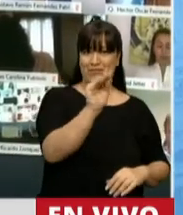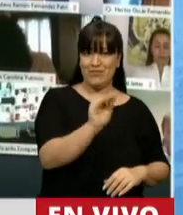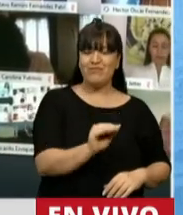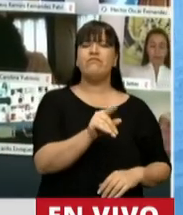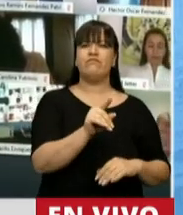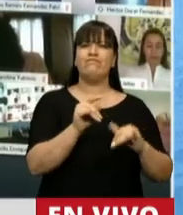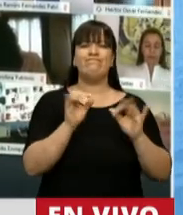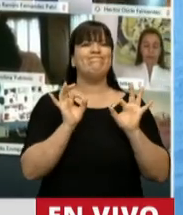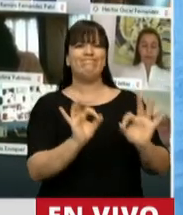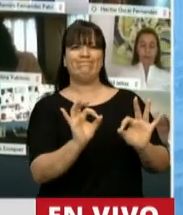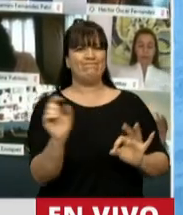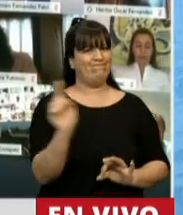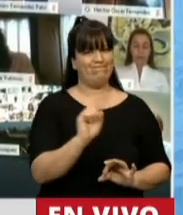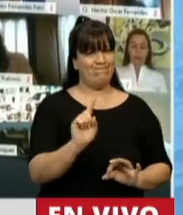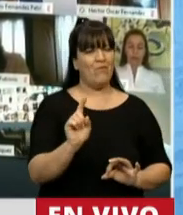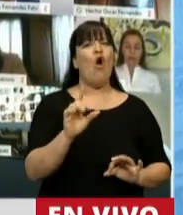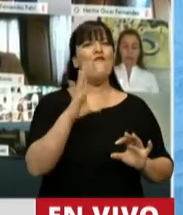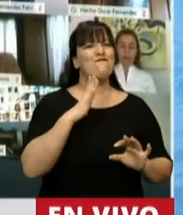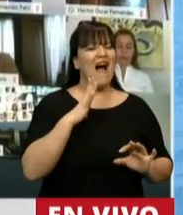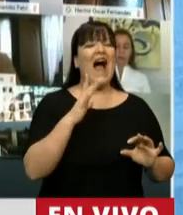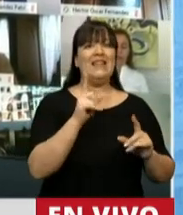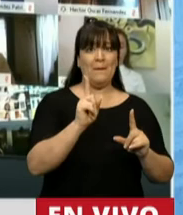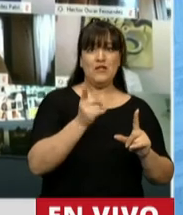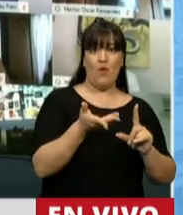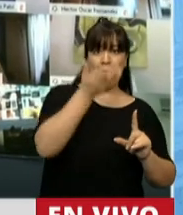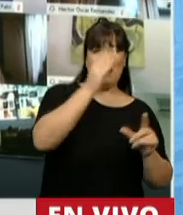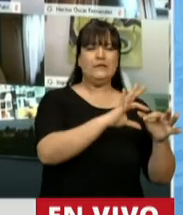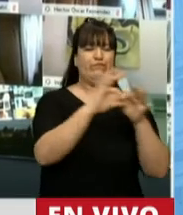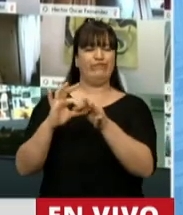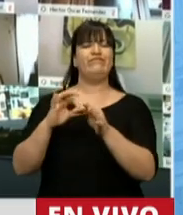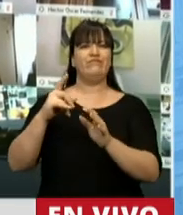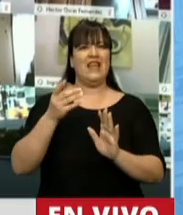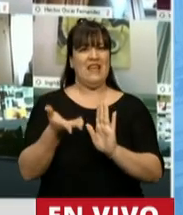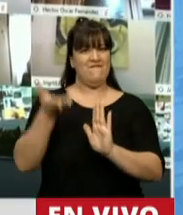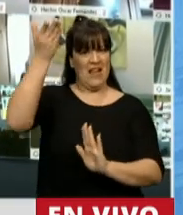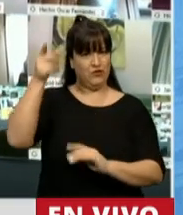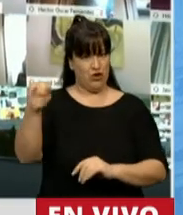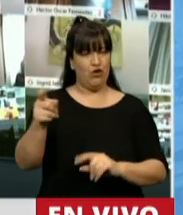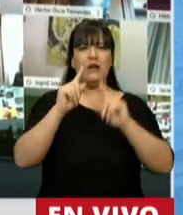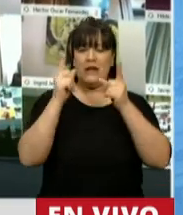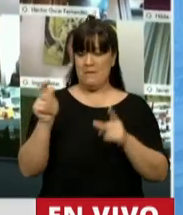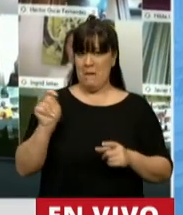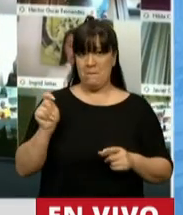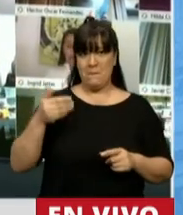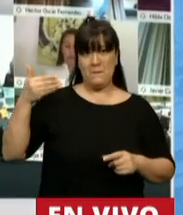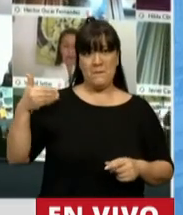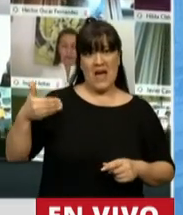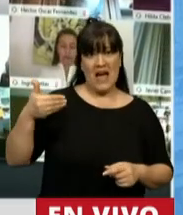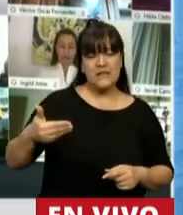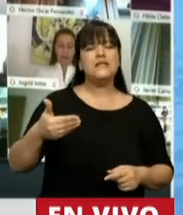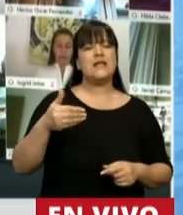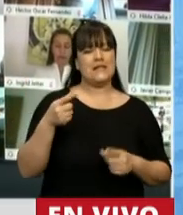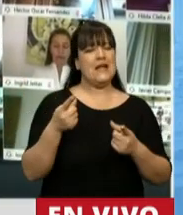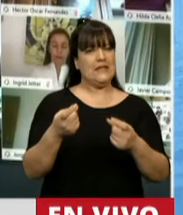insuficiente, que no está ajustada a inflación y que seguramente requerirá en el transcurrir de estos últimos meses alguna otra